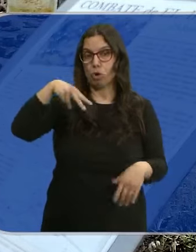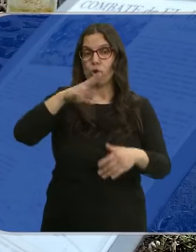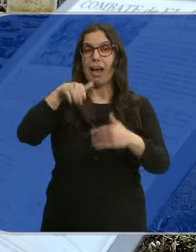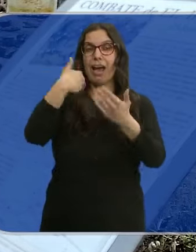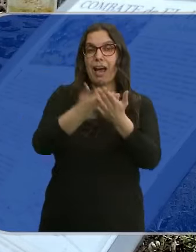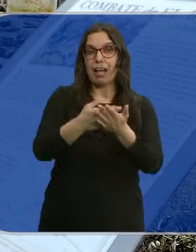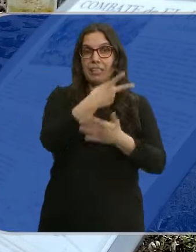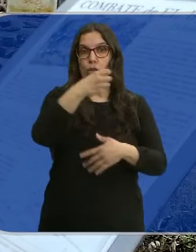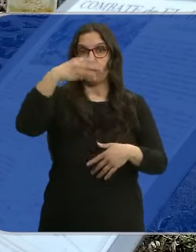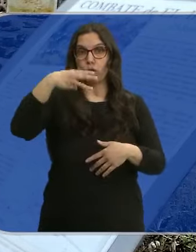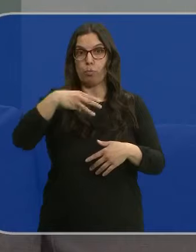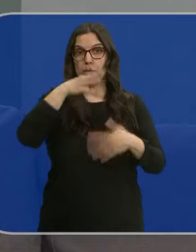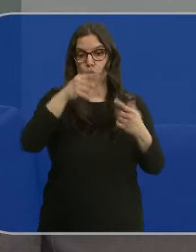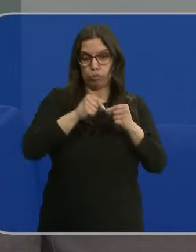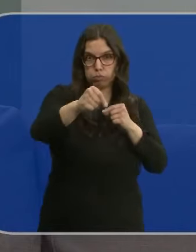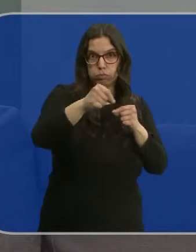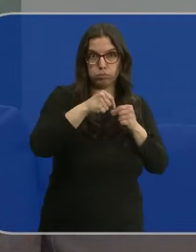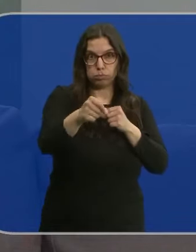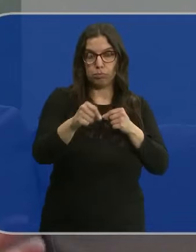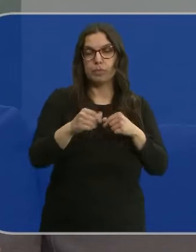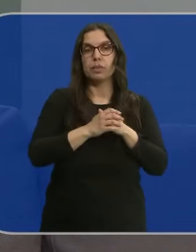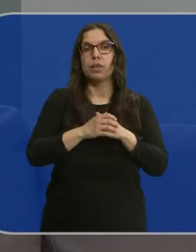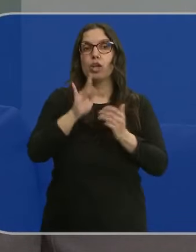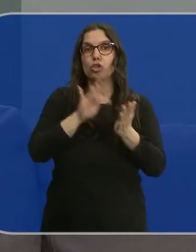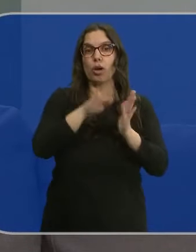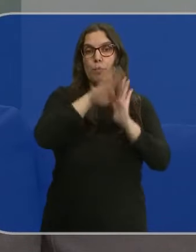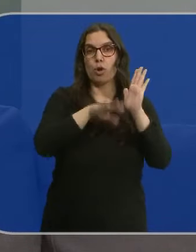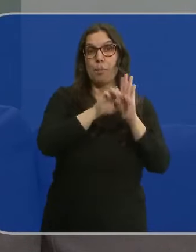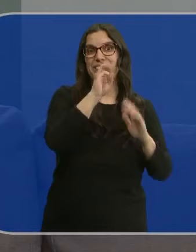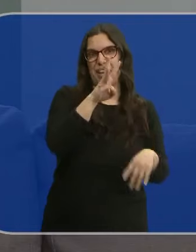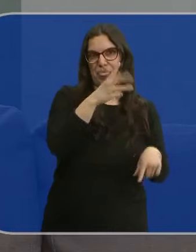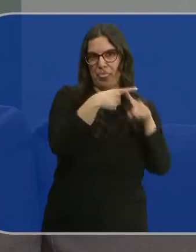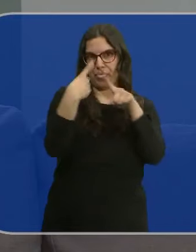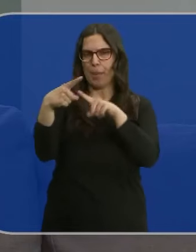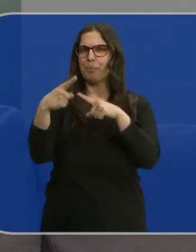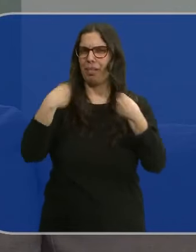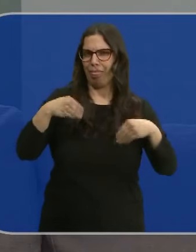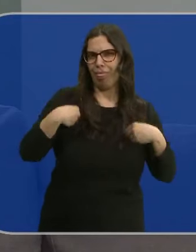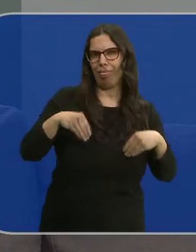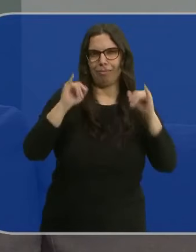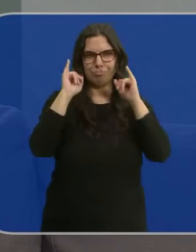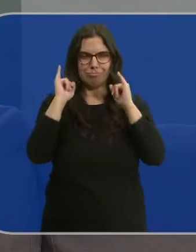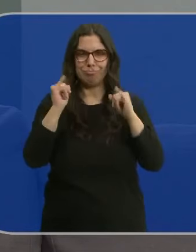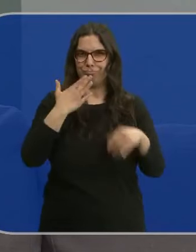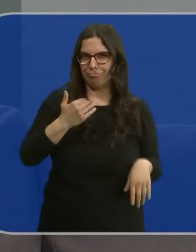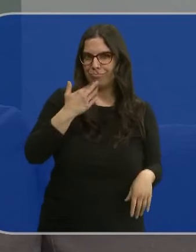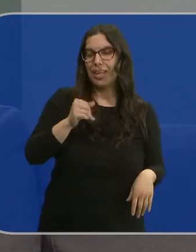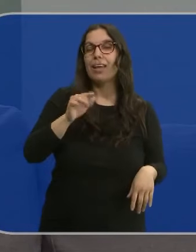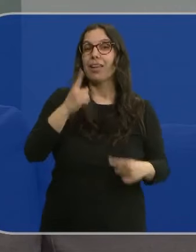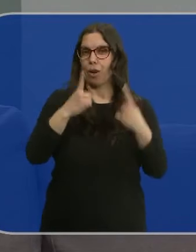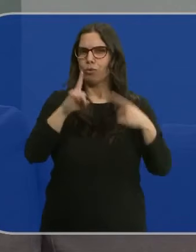metros de donde está Wellington. Van a ser 13 capítulos muy entretenidos, muy divertidos y sobre todo